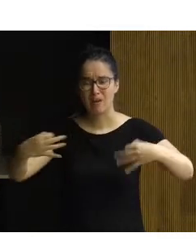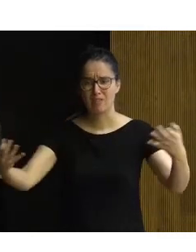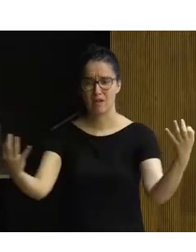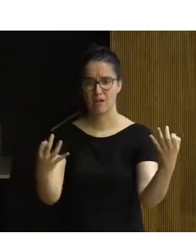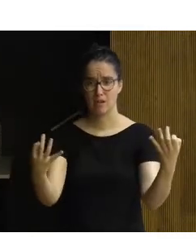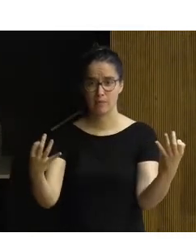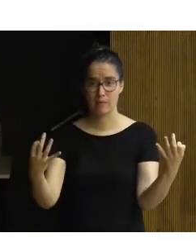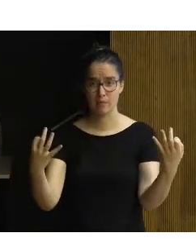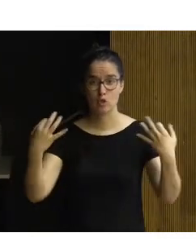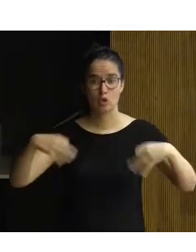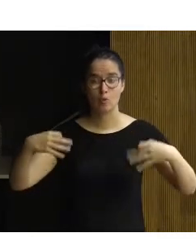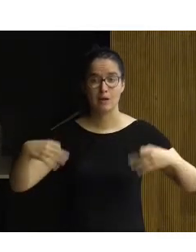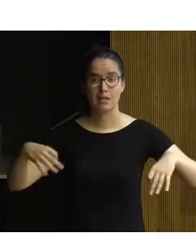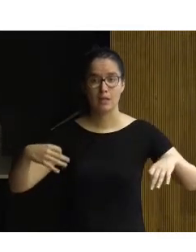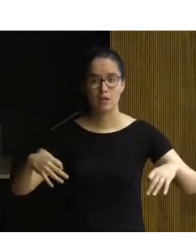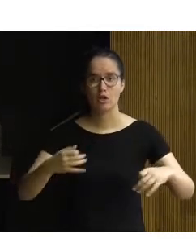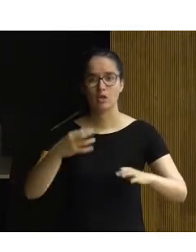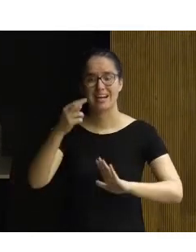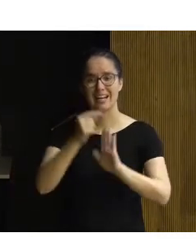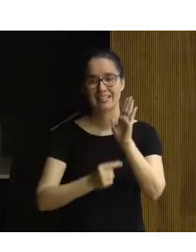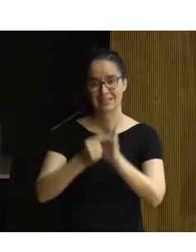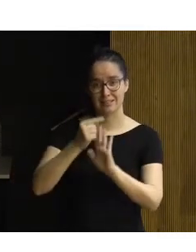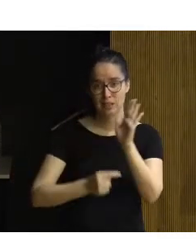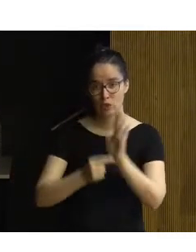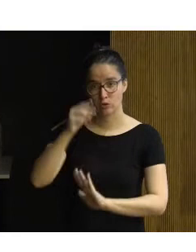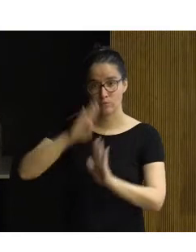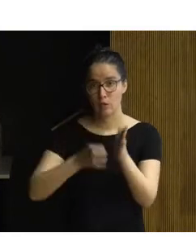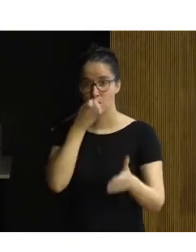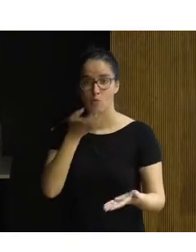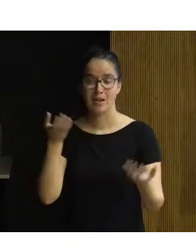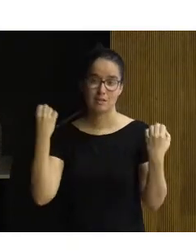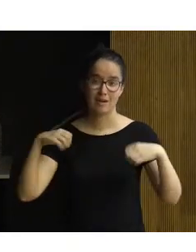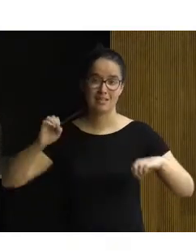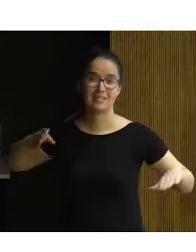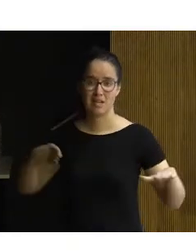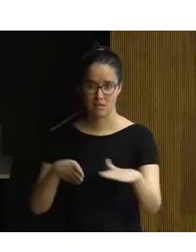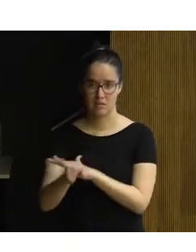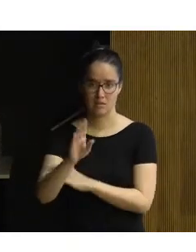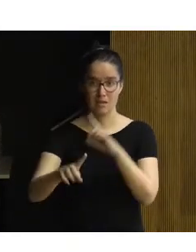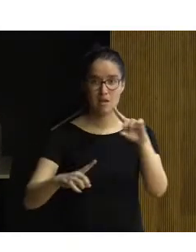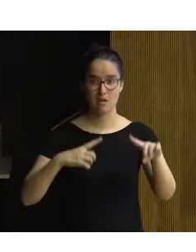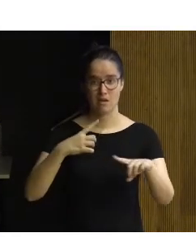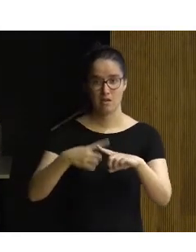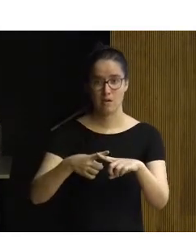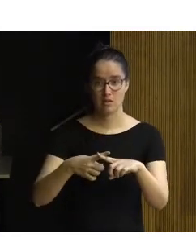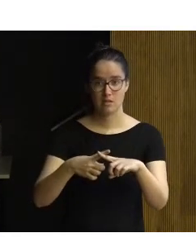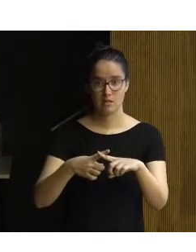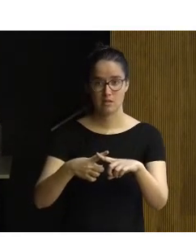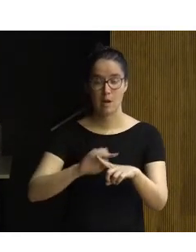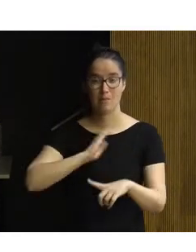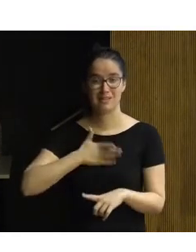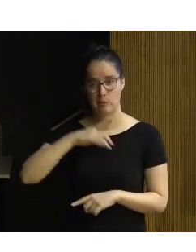una serie de requisitos, de aspectos, de buenas prácticas, de accesibilidad y, además, al